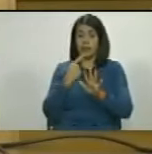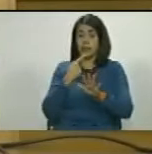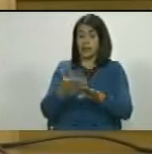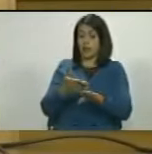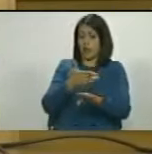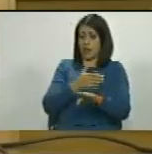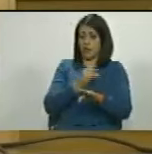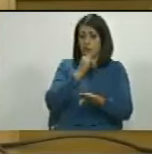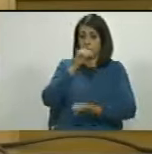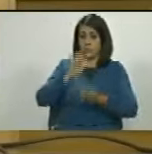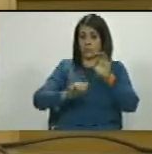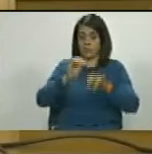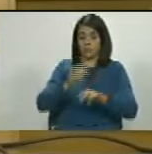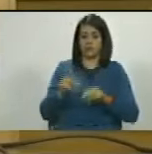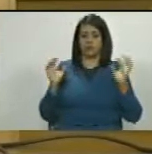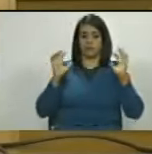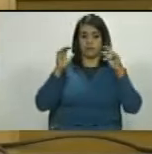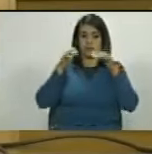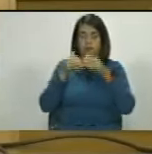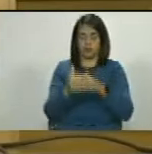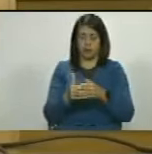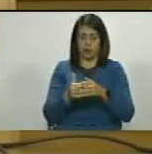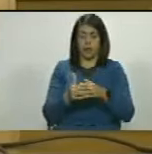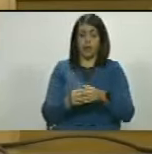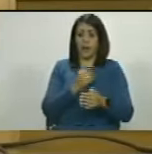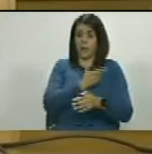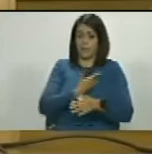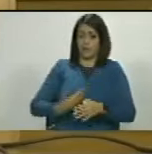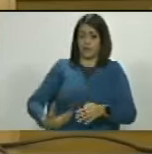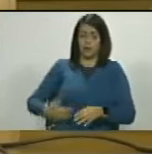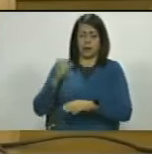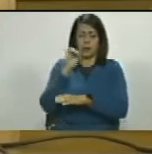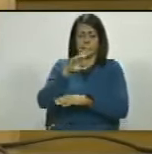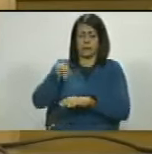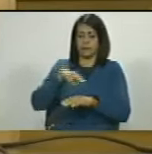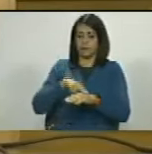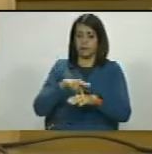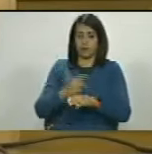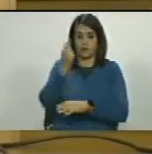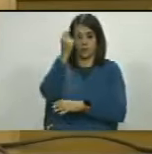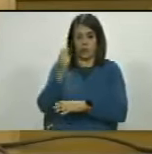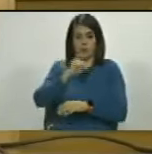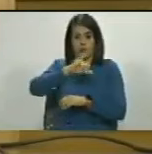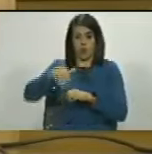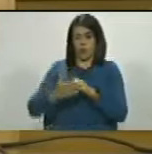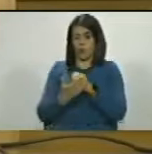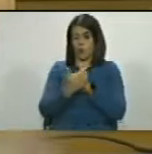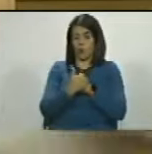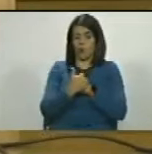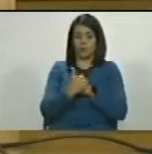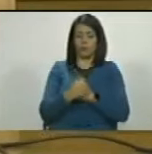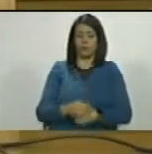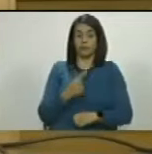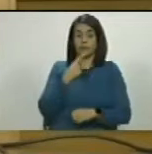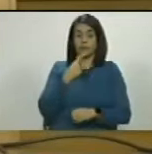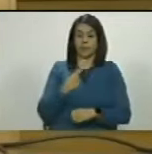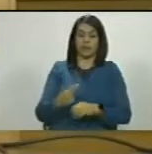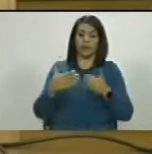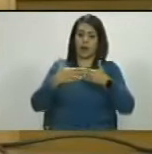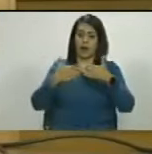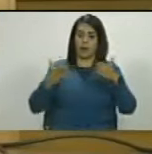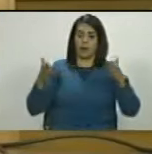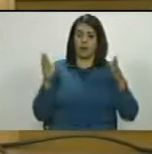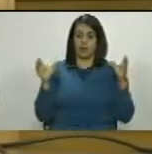anuncio de Secretaría de la existencia del quórum reglamentario, el presidente de la Asamblea Nacional, diputado Jorge Rodríguez Gómez, declaró